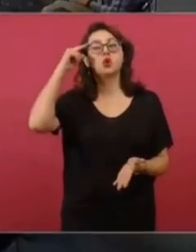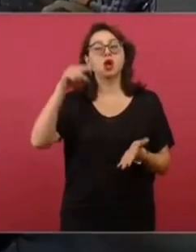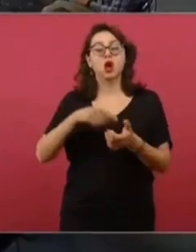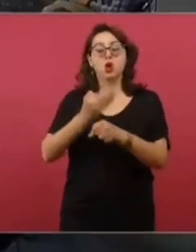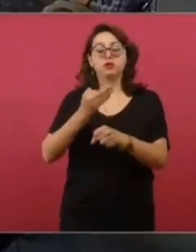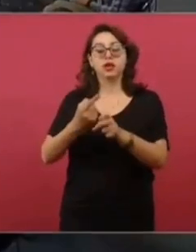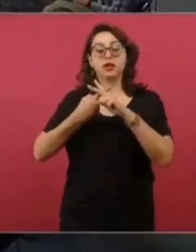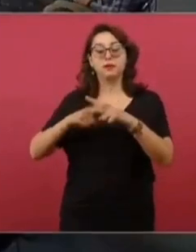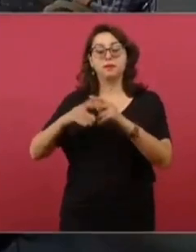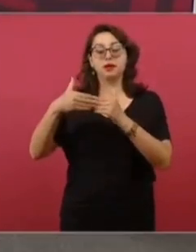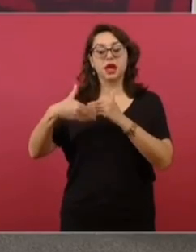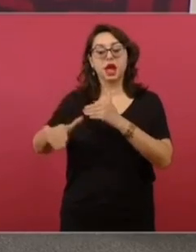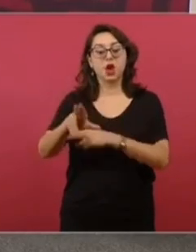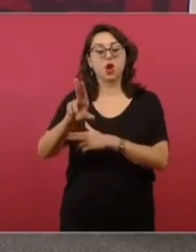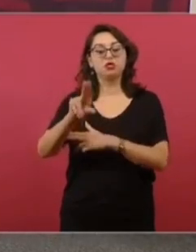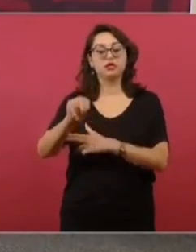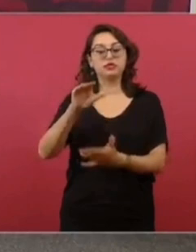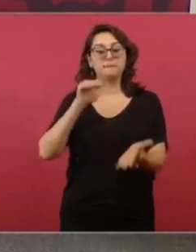80 mil.